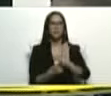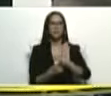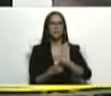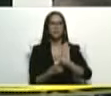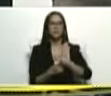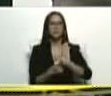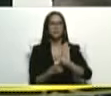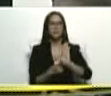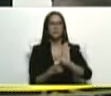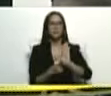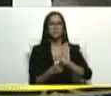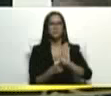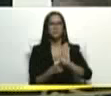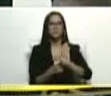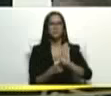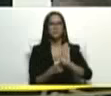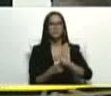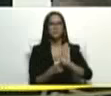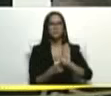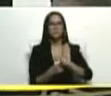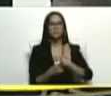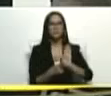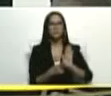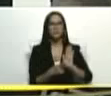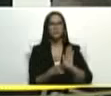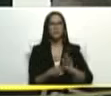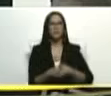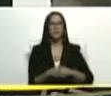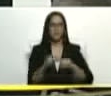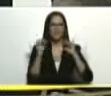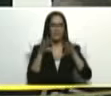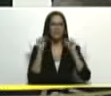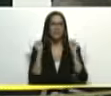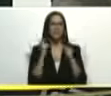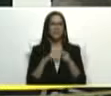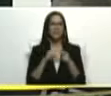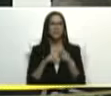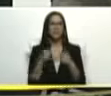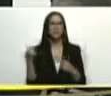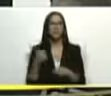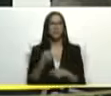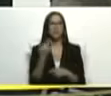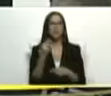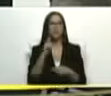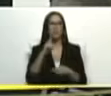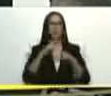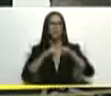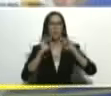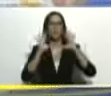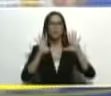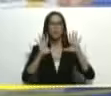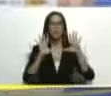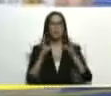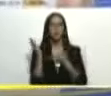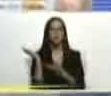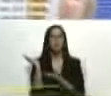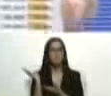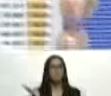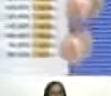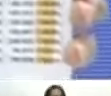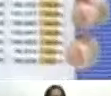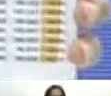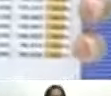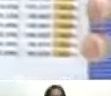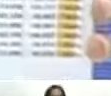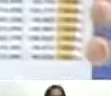la cámara ahí mira aquí les paso para que entiendan entonces los números el 1x10 ponle ahí la cámara